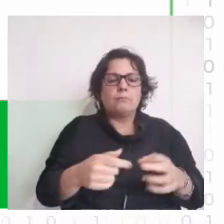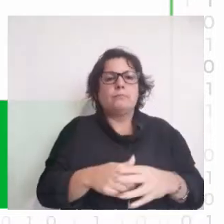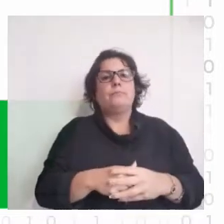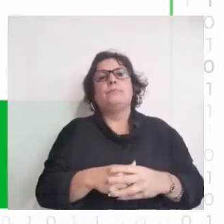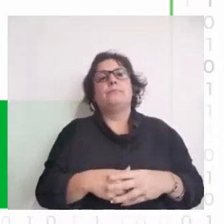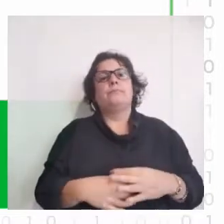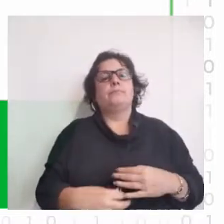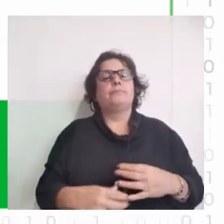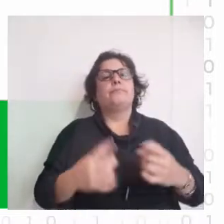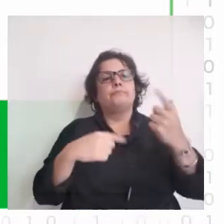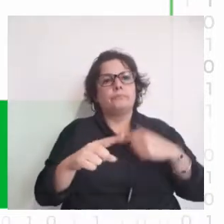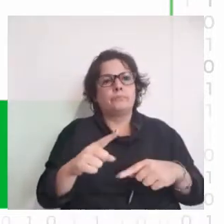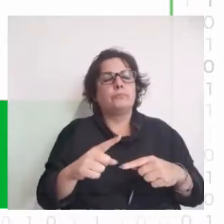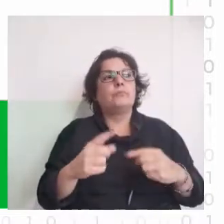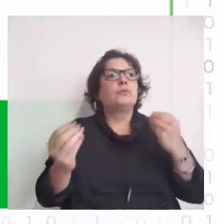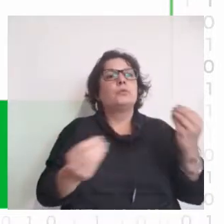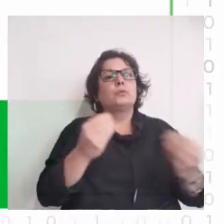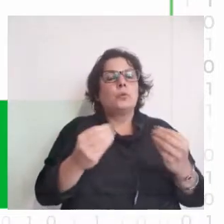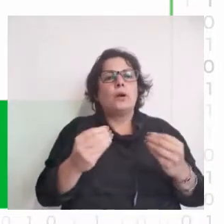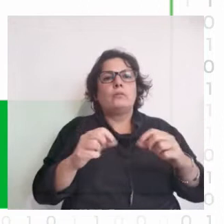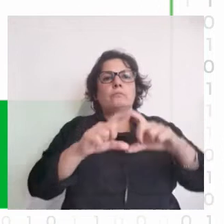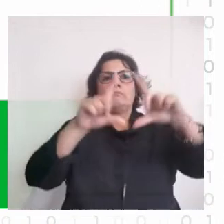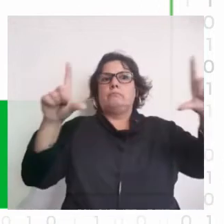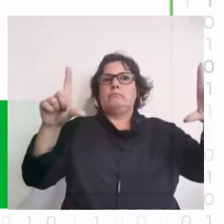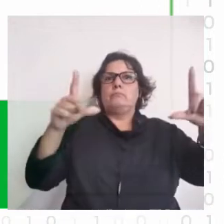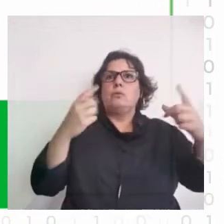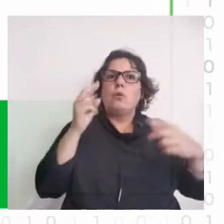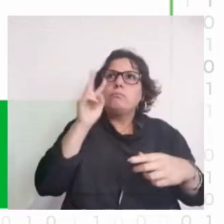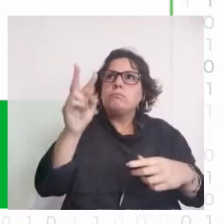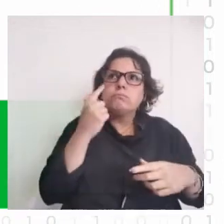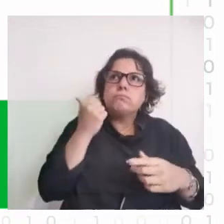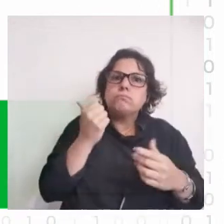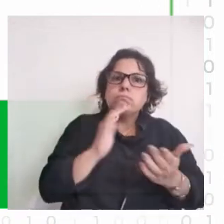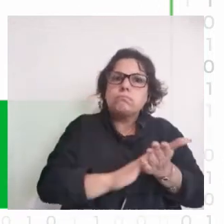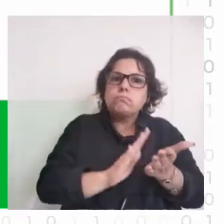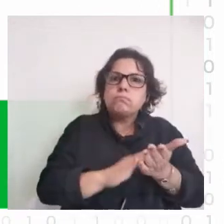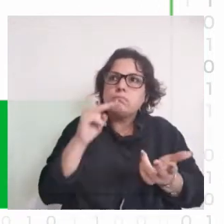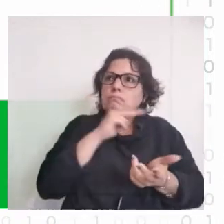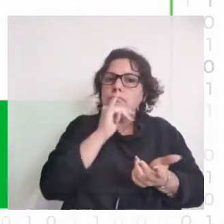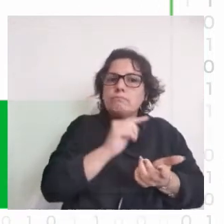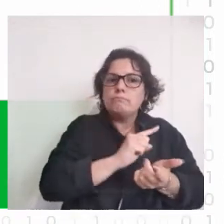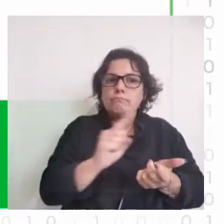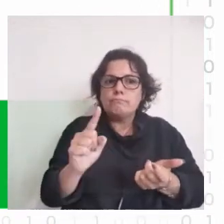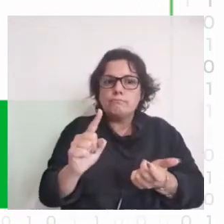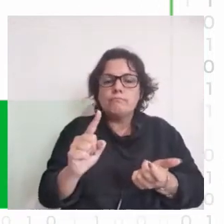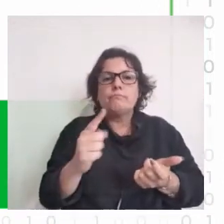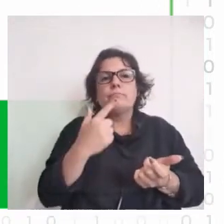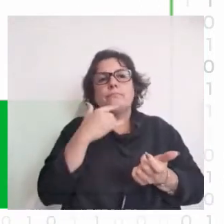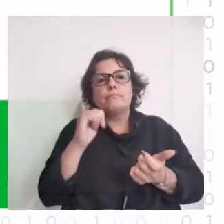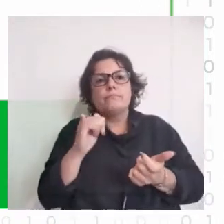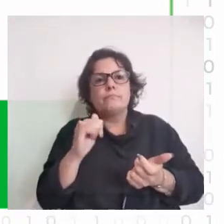Entonces cuando uno se enfrenta a una imagen ¿cómo puede hacer para verificar si está falsificada o no? Pongamos como ejemplo esta foto que es